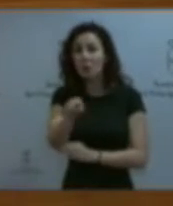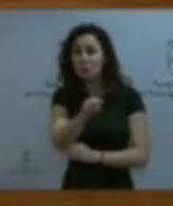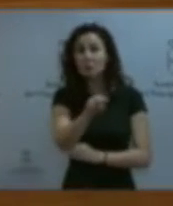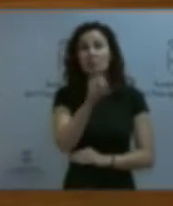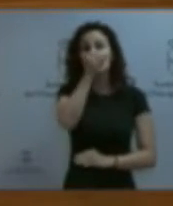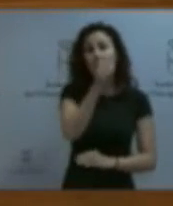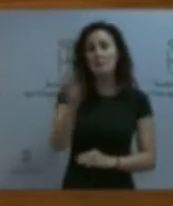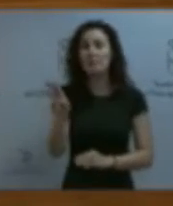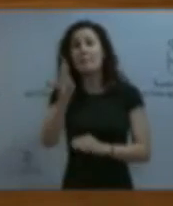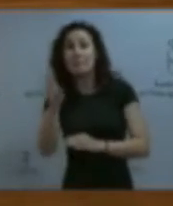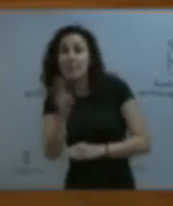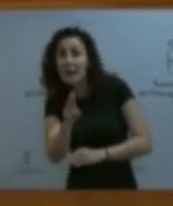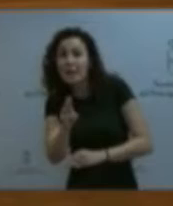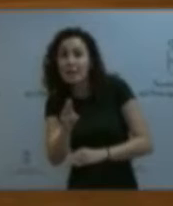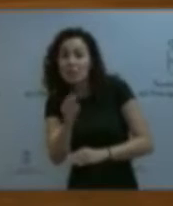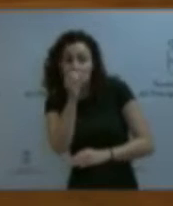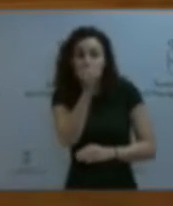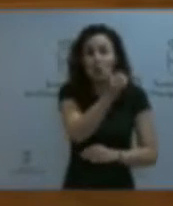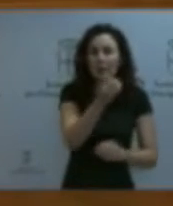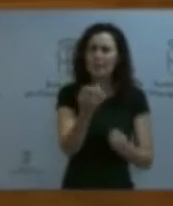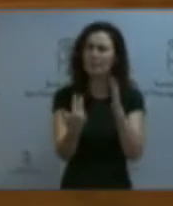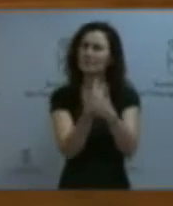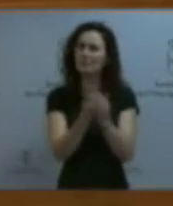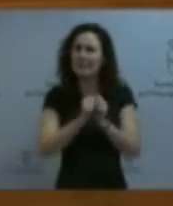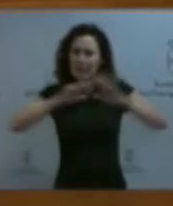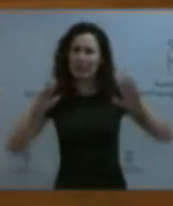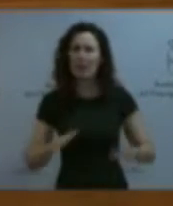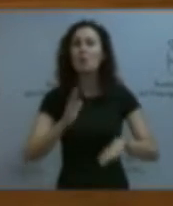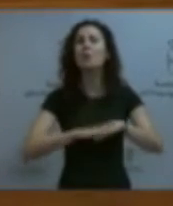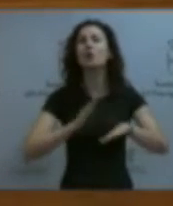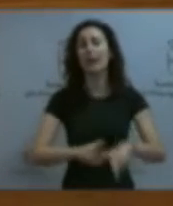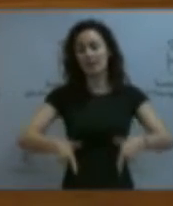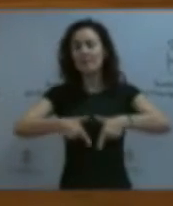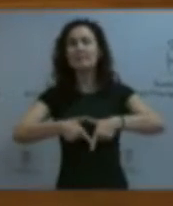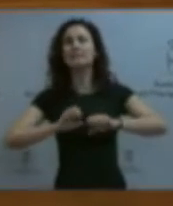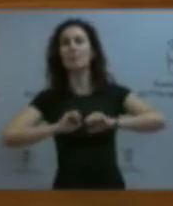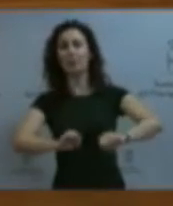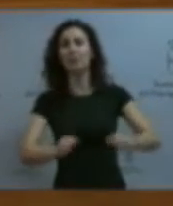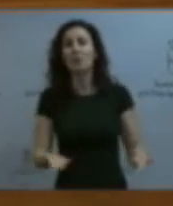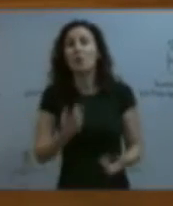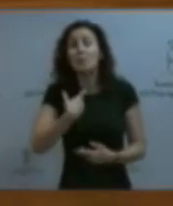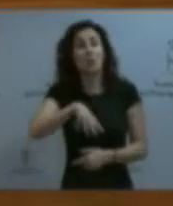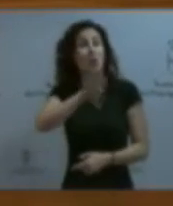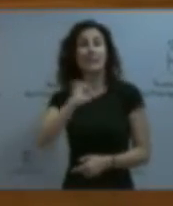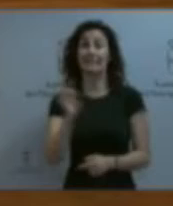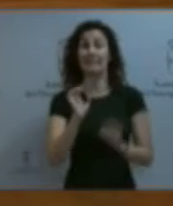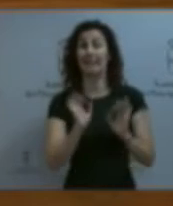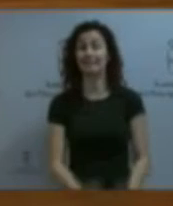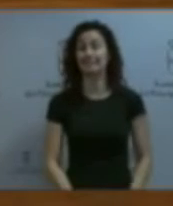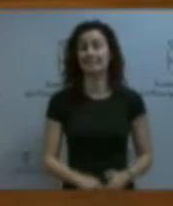-PP, PPP-PSOE, además, como poco, a tener que dar explicaciones a las feministas asturianas, que tampoco lo entenderían, no tengan duda.